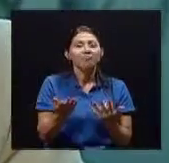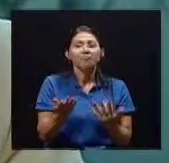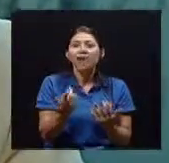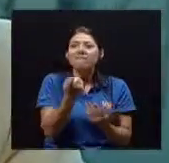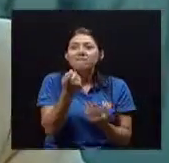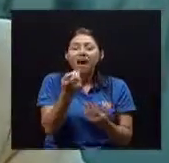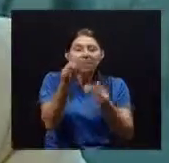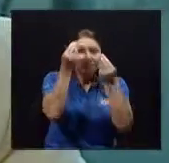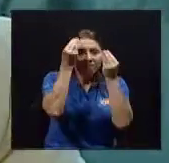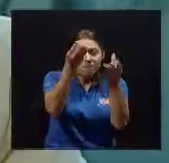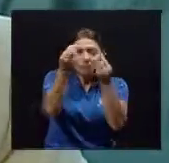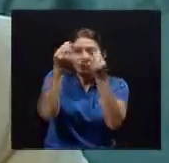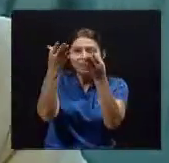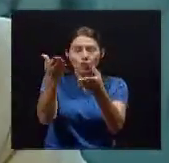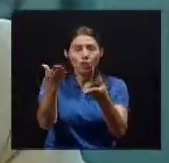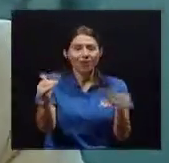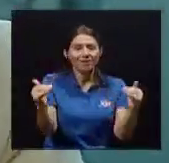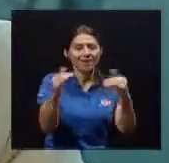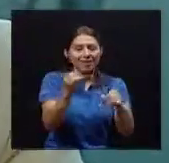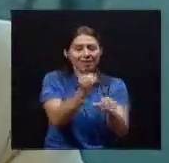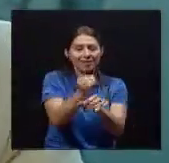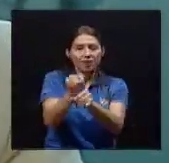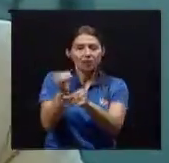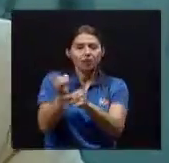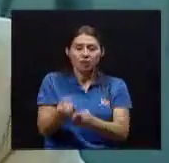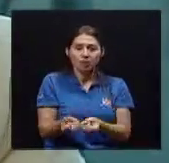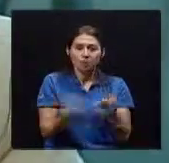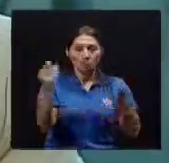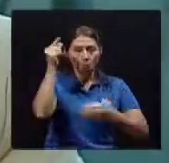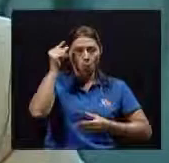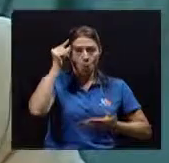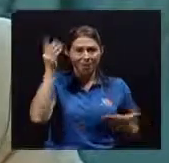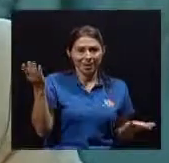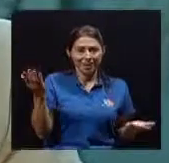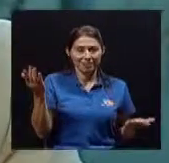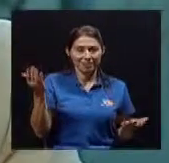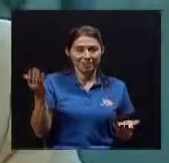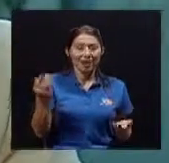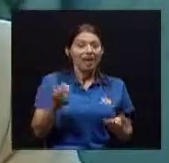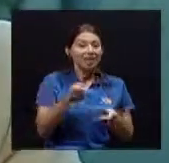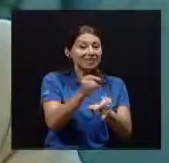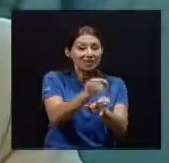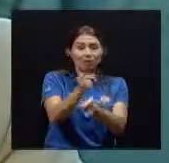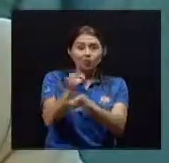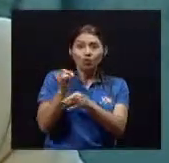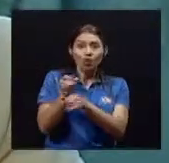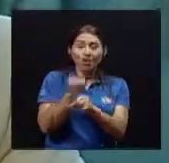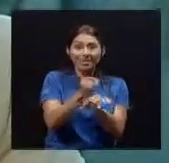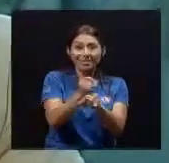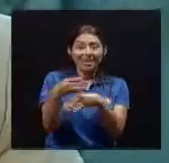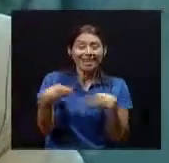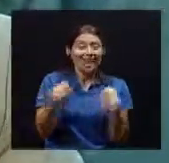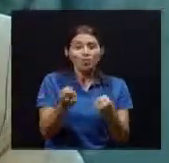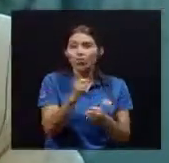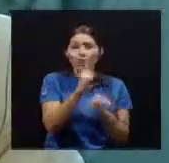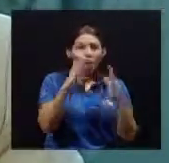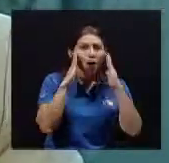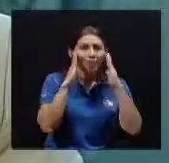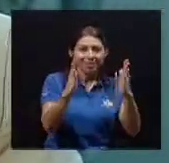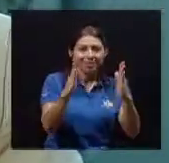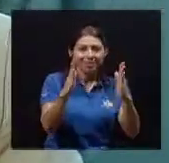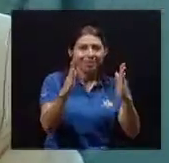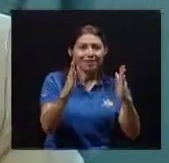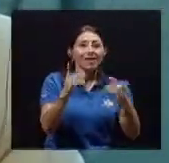socializada A nivel de instituciones Del estado Que prestan Ese servicio Entonces al tener Un factor